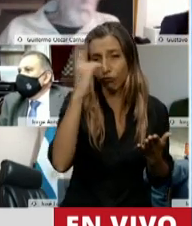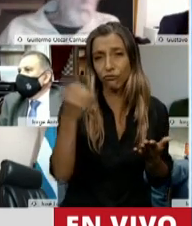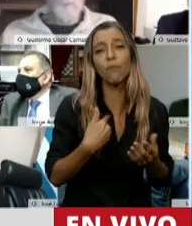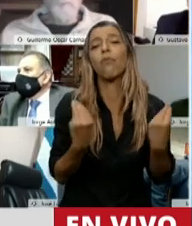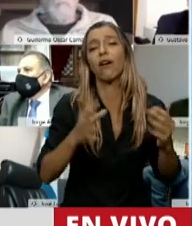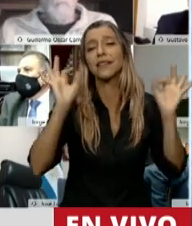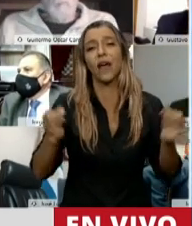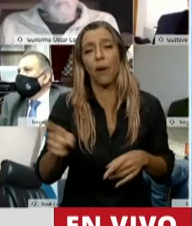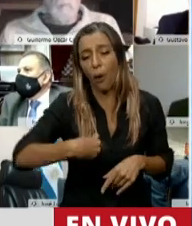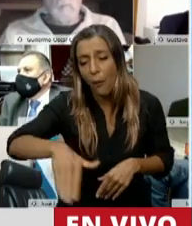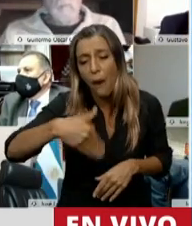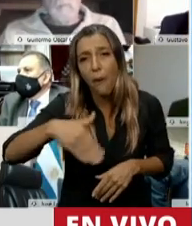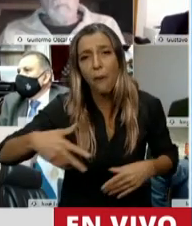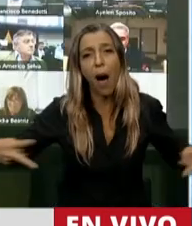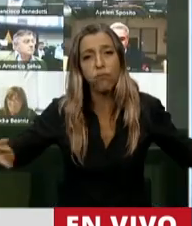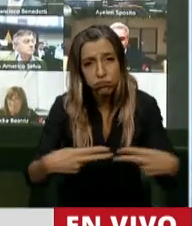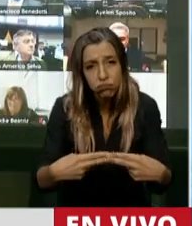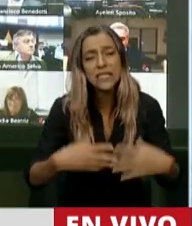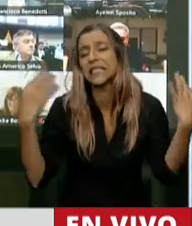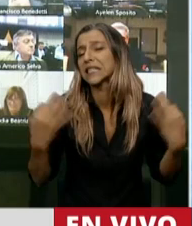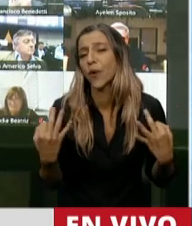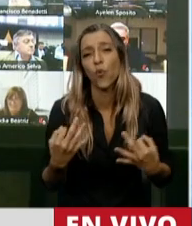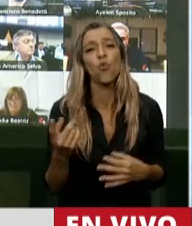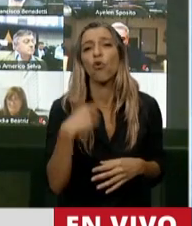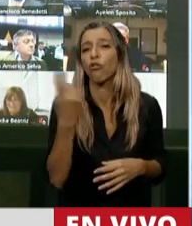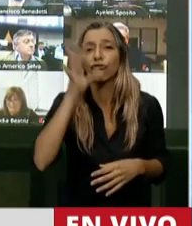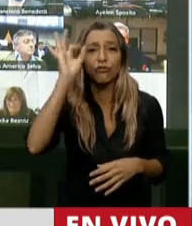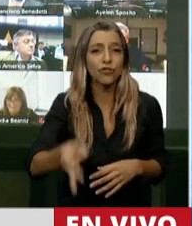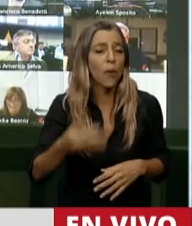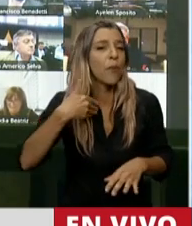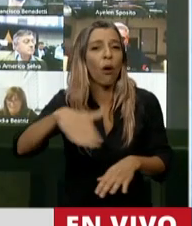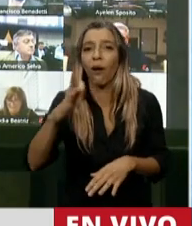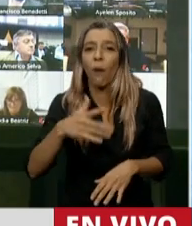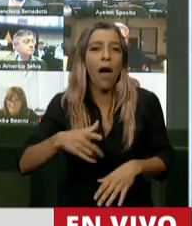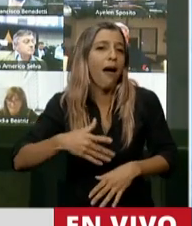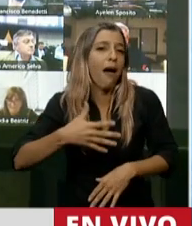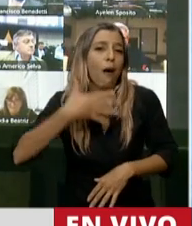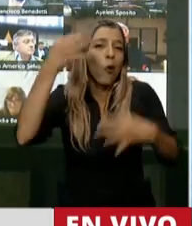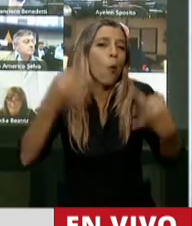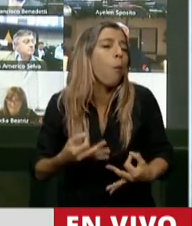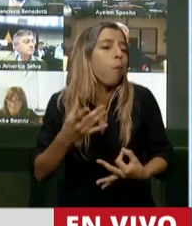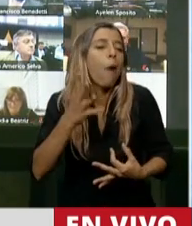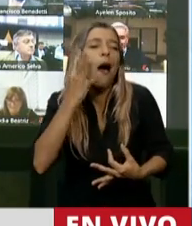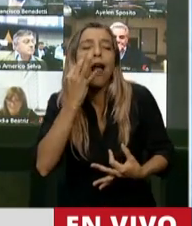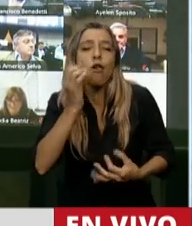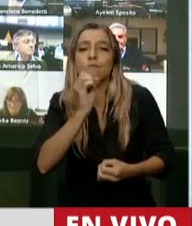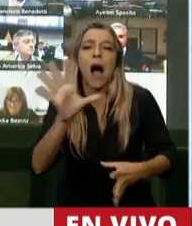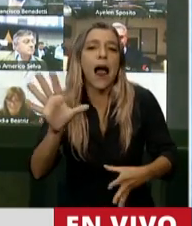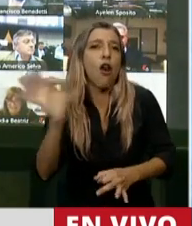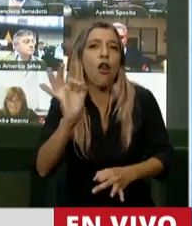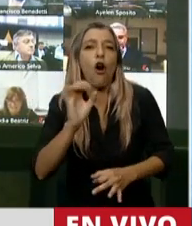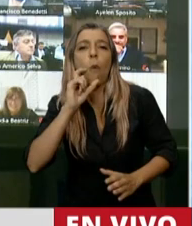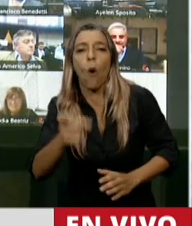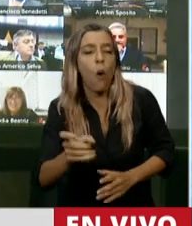medio, seguramente estamos incumpliendo un contrato o estamos avanzando sobre uno de los poderes del Estado. Y